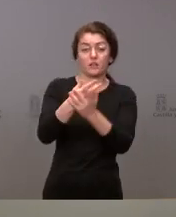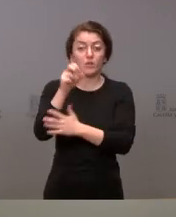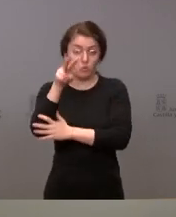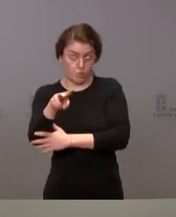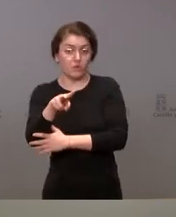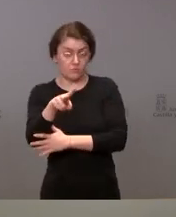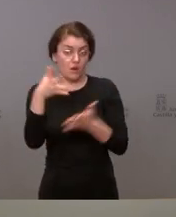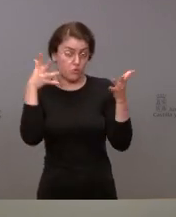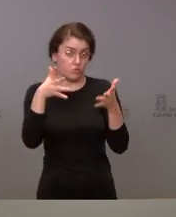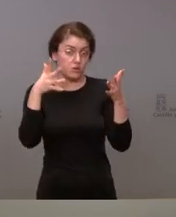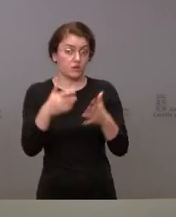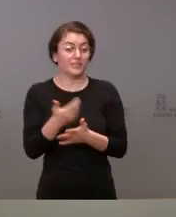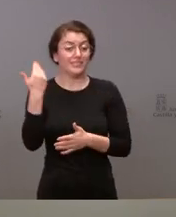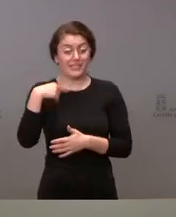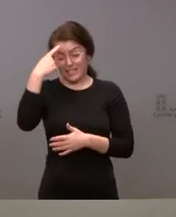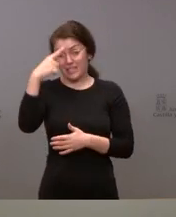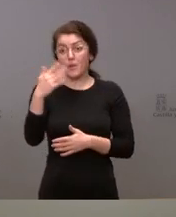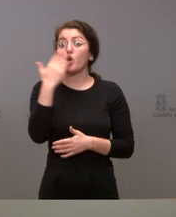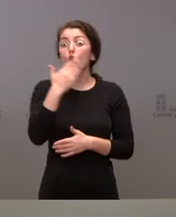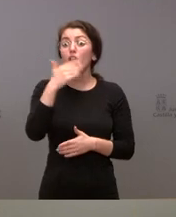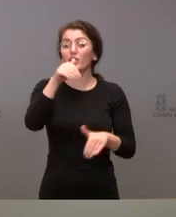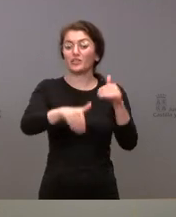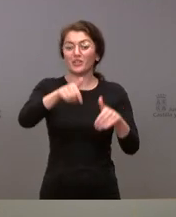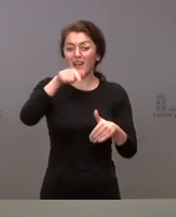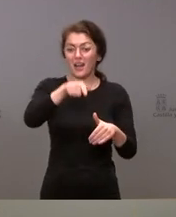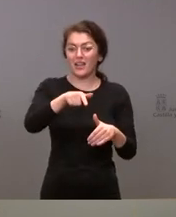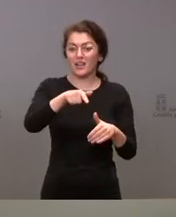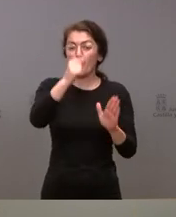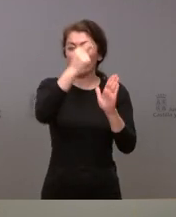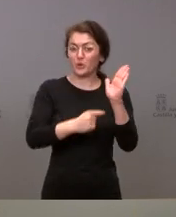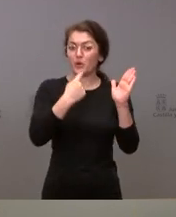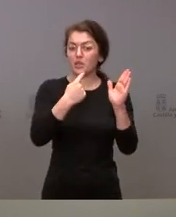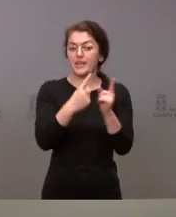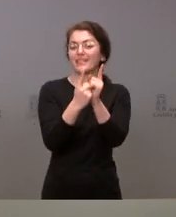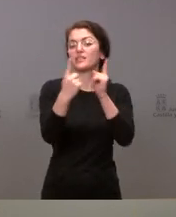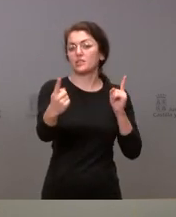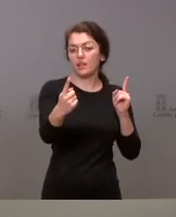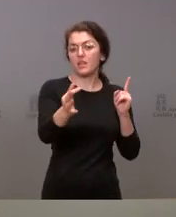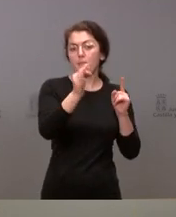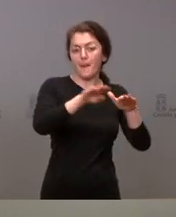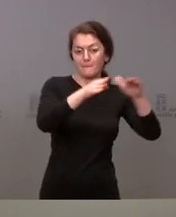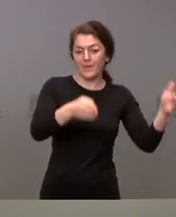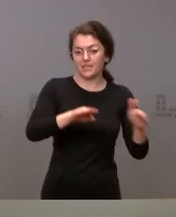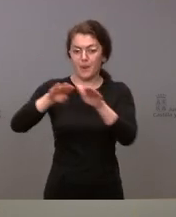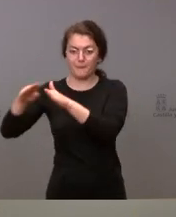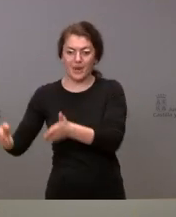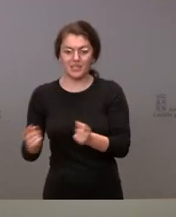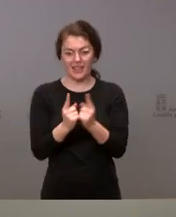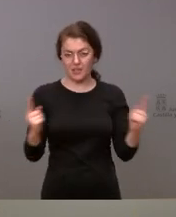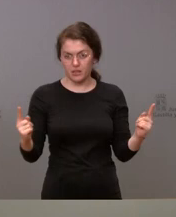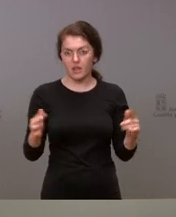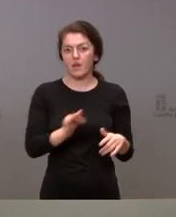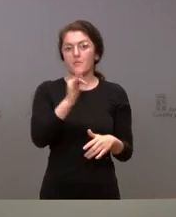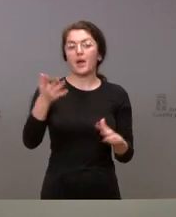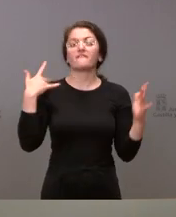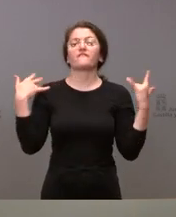que además en los colegios electorales el protocolo marca la existencia de distancia interpersonal de distancia entre mesas electorales la necesaria ventilación